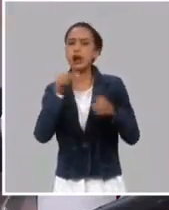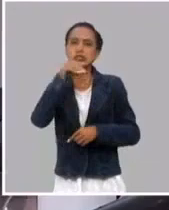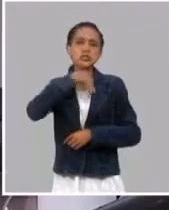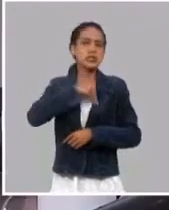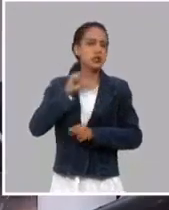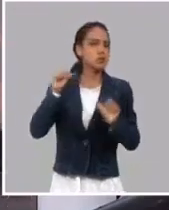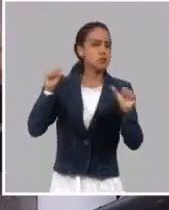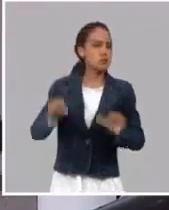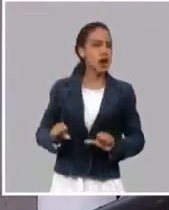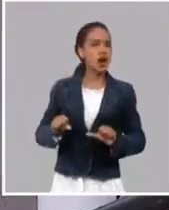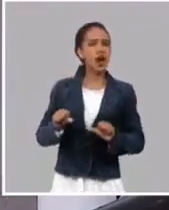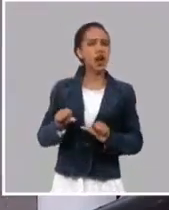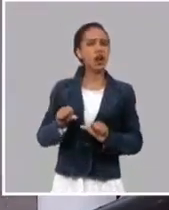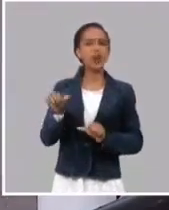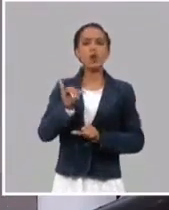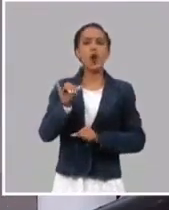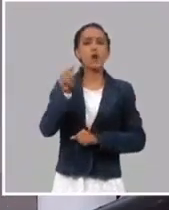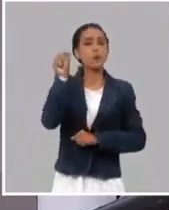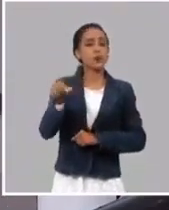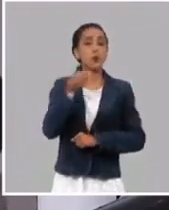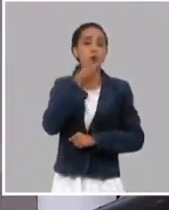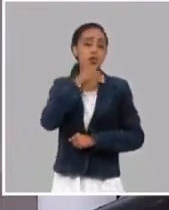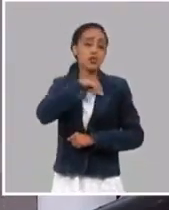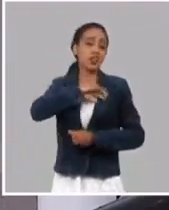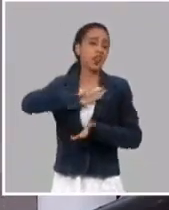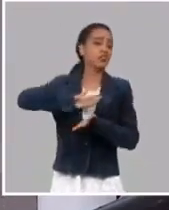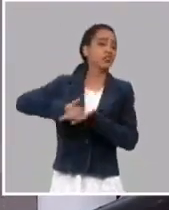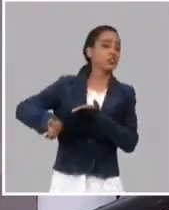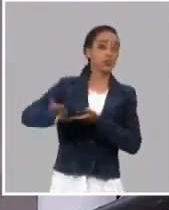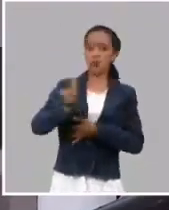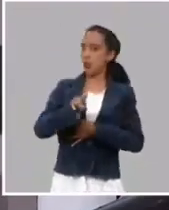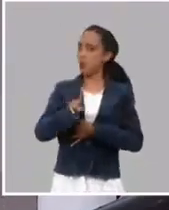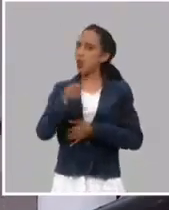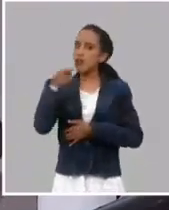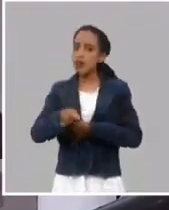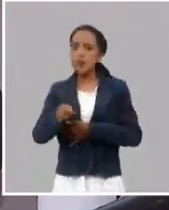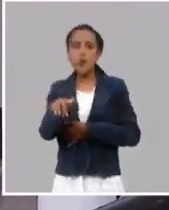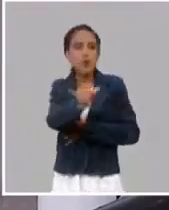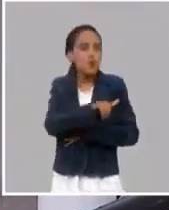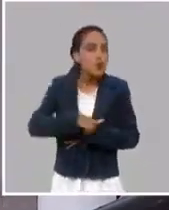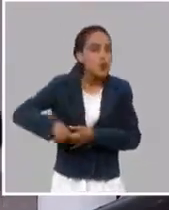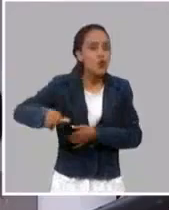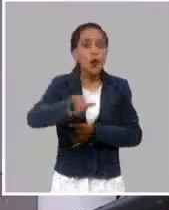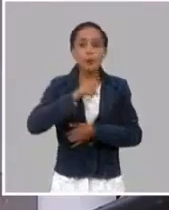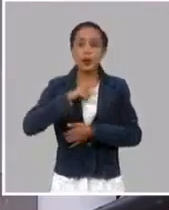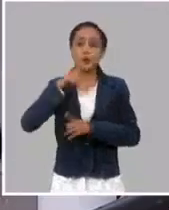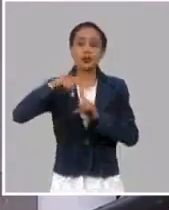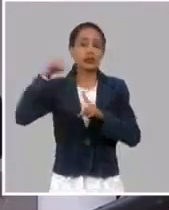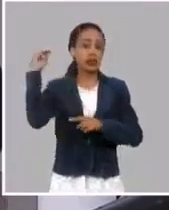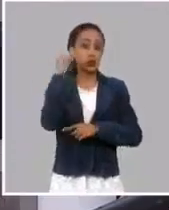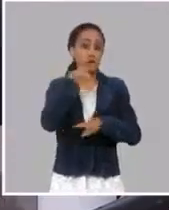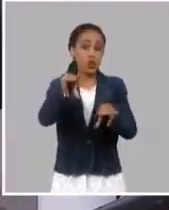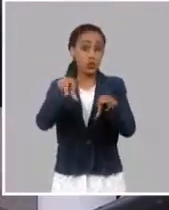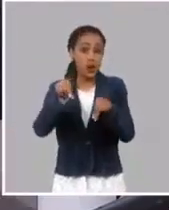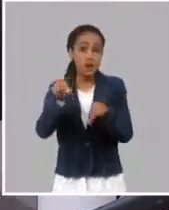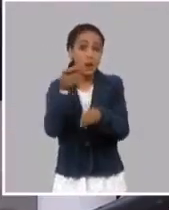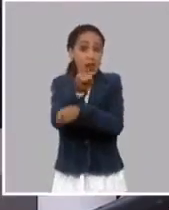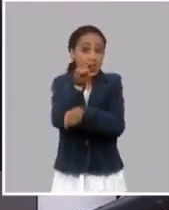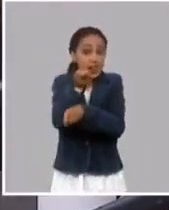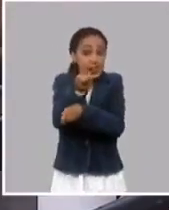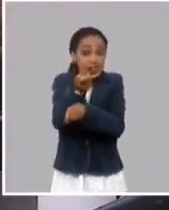se sienta desamparado, que no le lleguemos incluso con la introducción de las nuevas tecnologías en